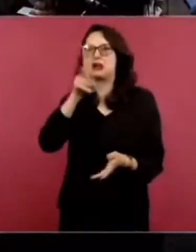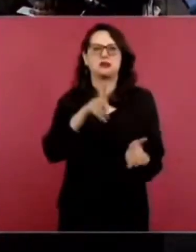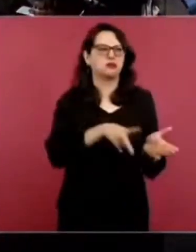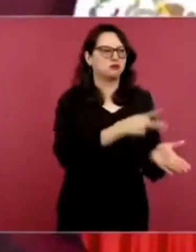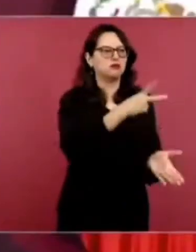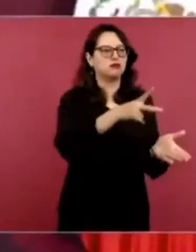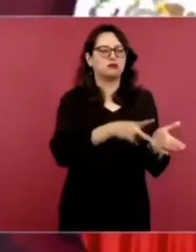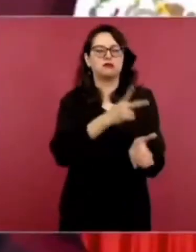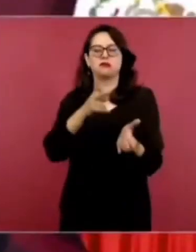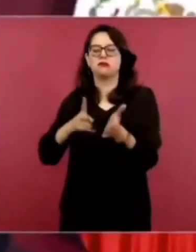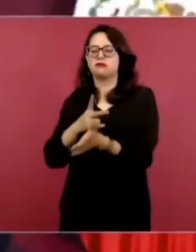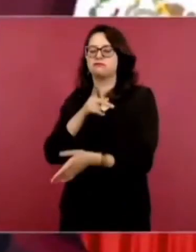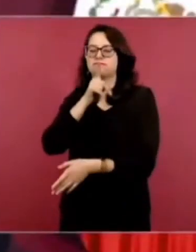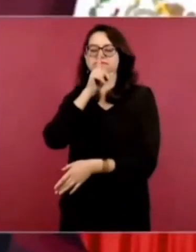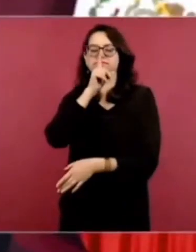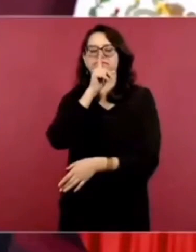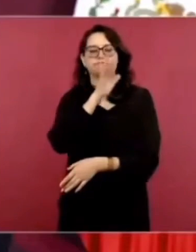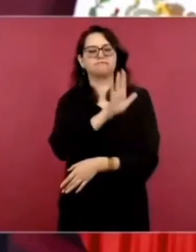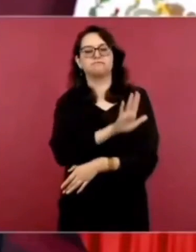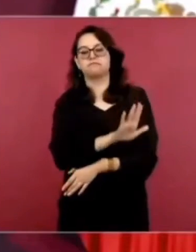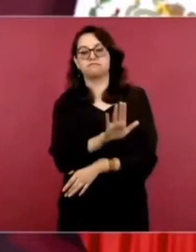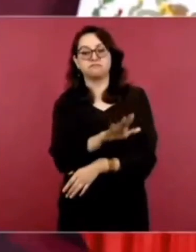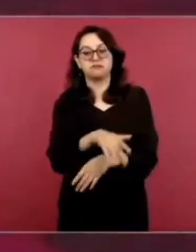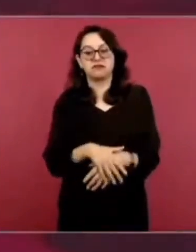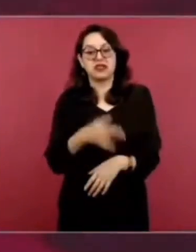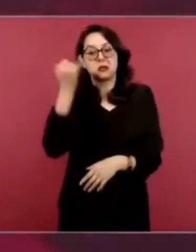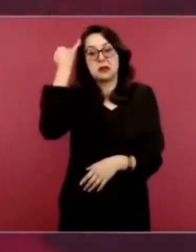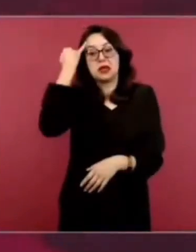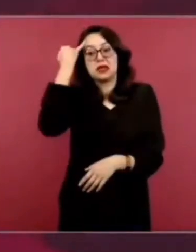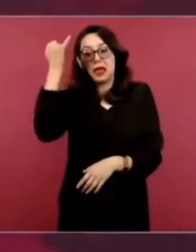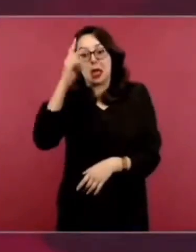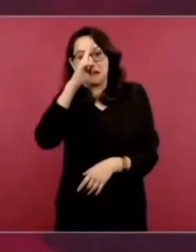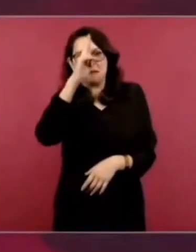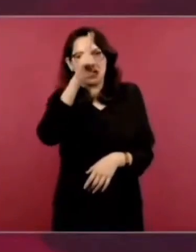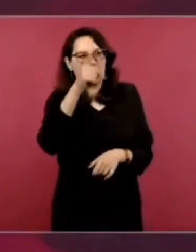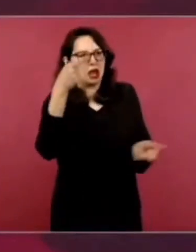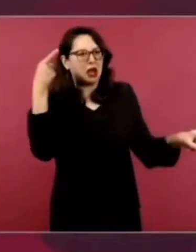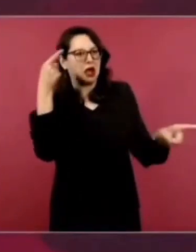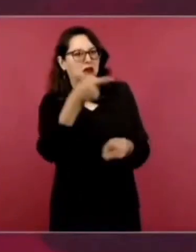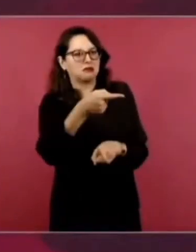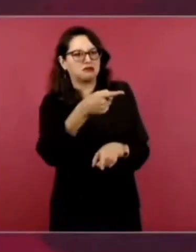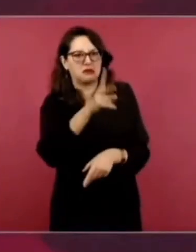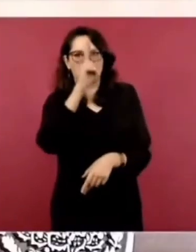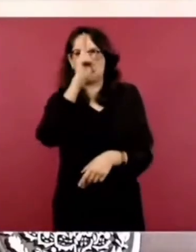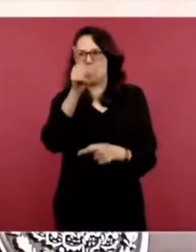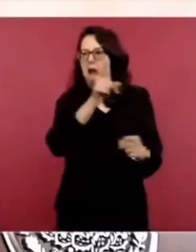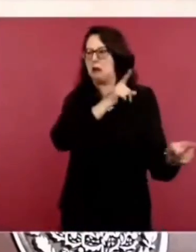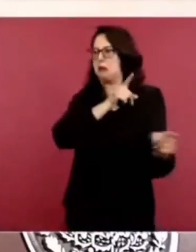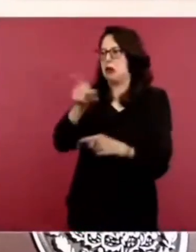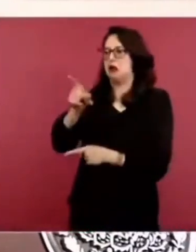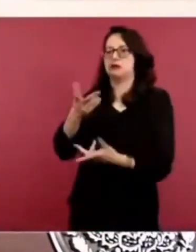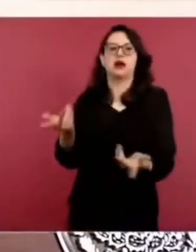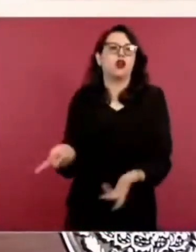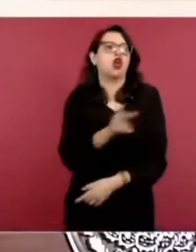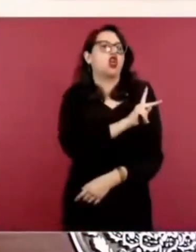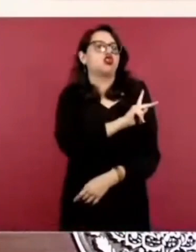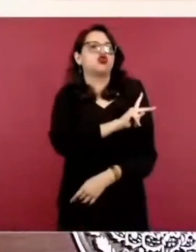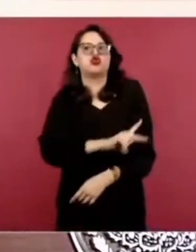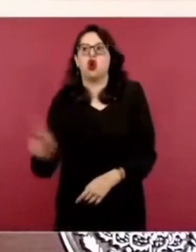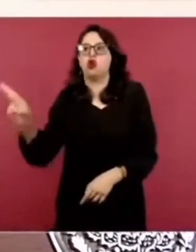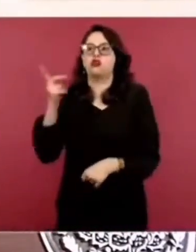Y siempre digo que nos quedaríamos chimuelos o tuertos, todos.